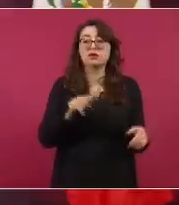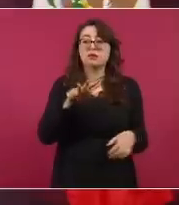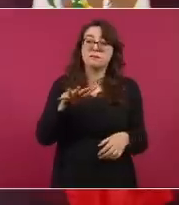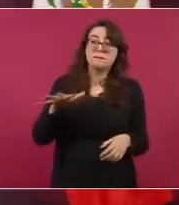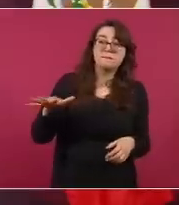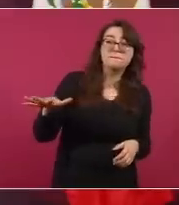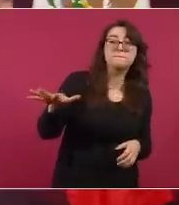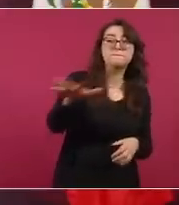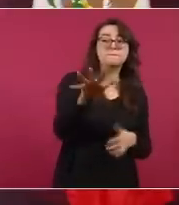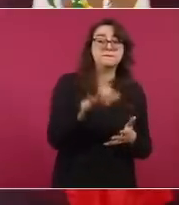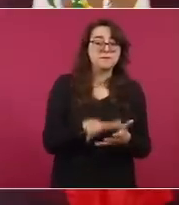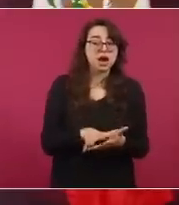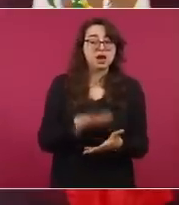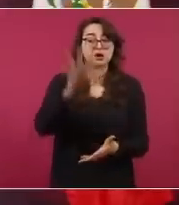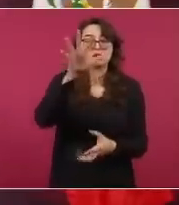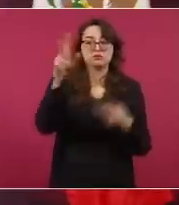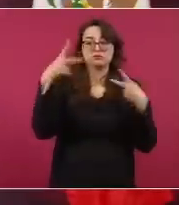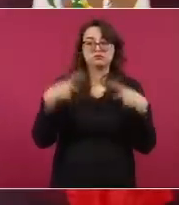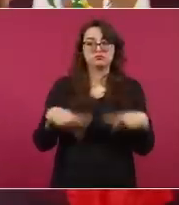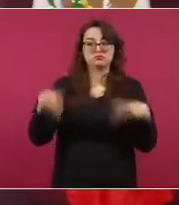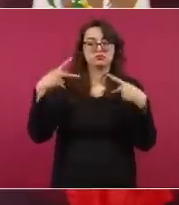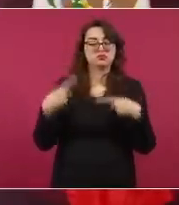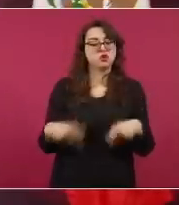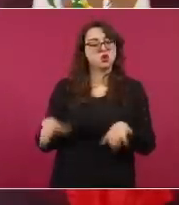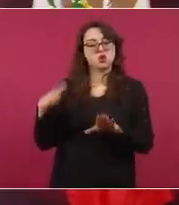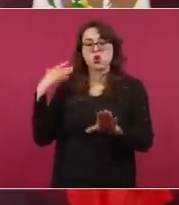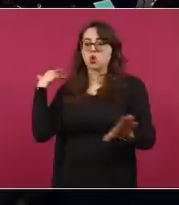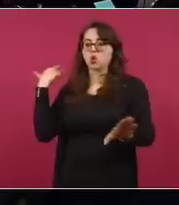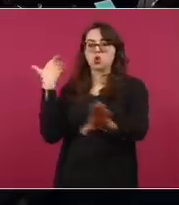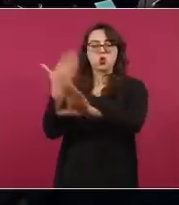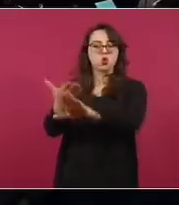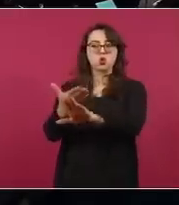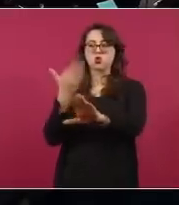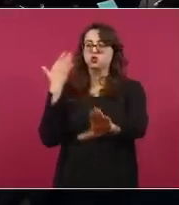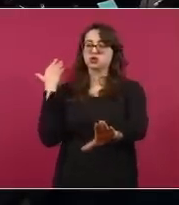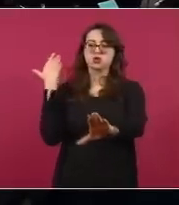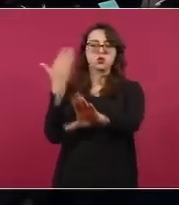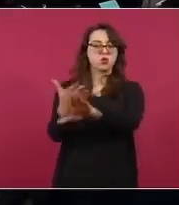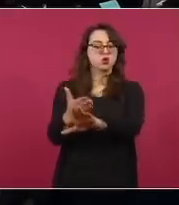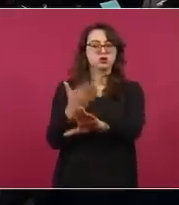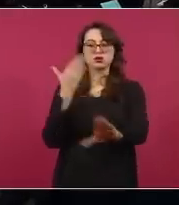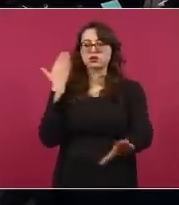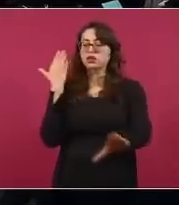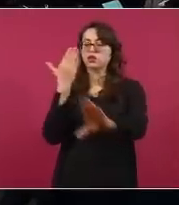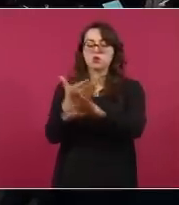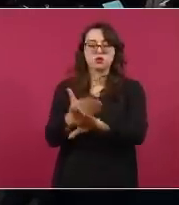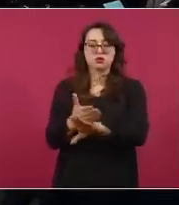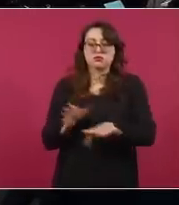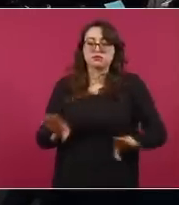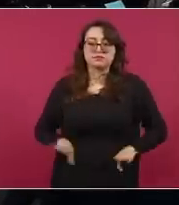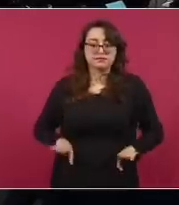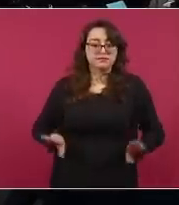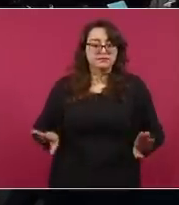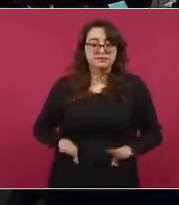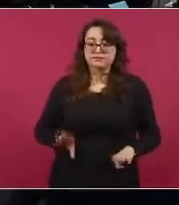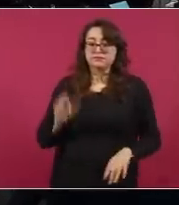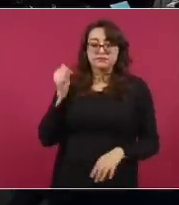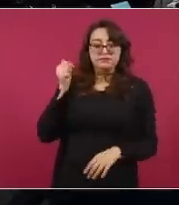Y para defender a